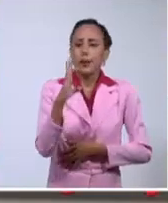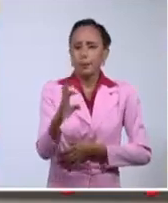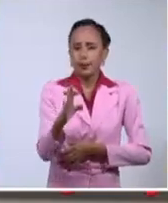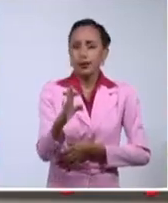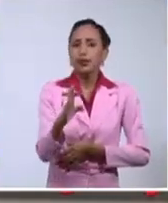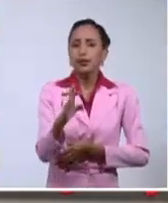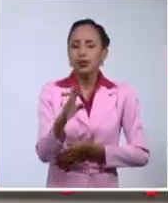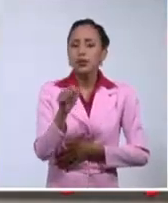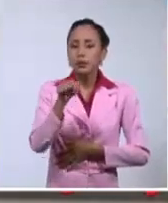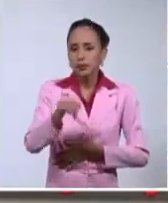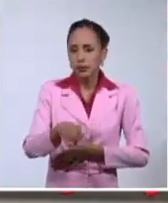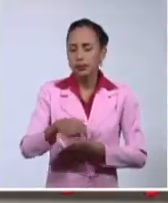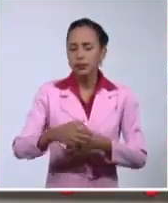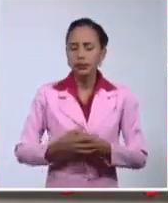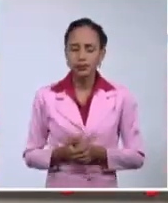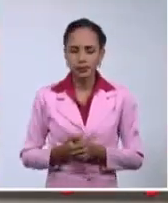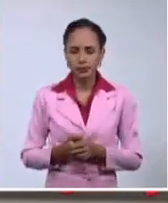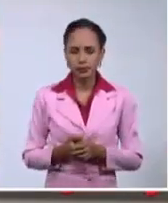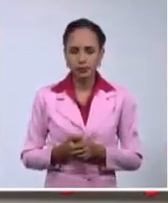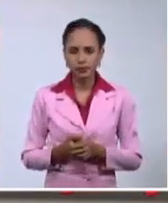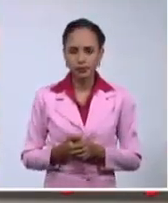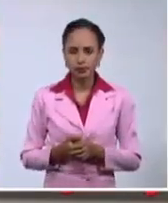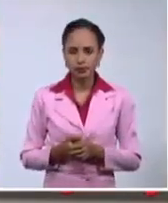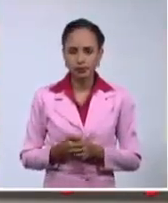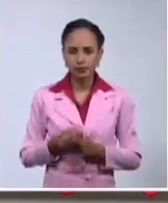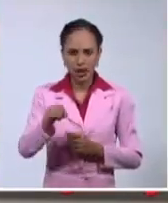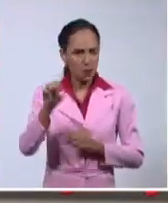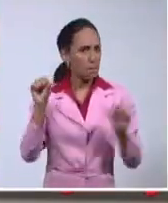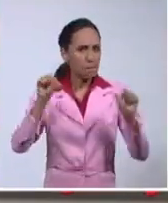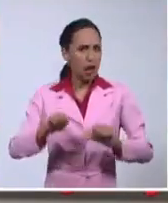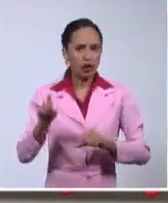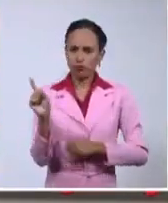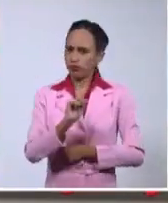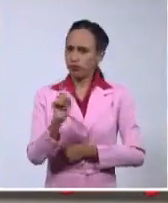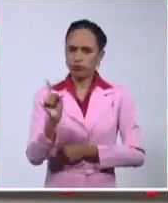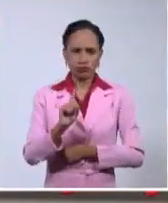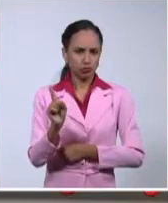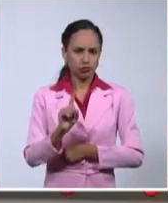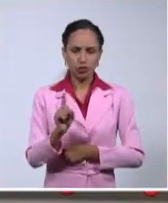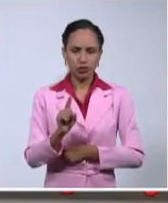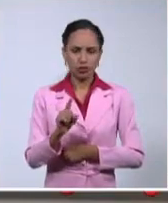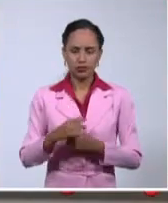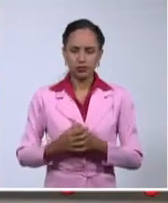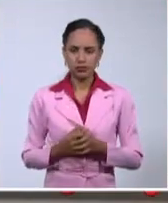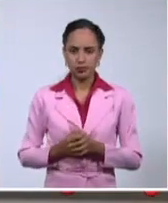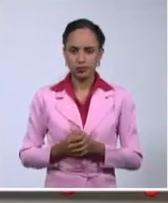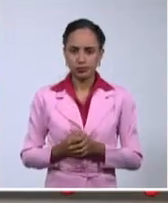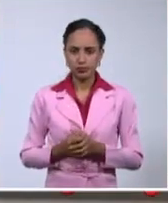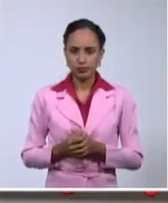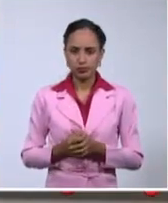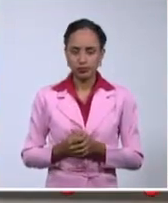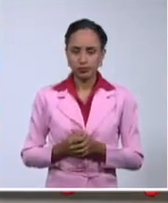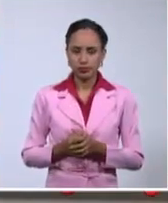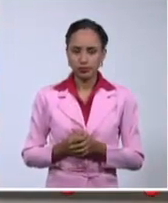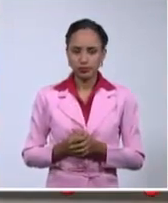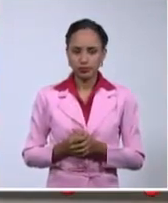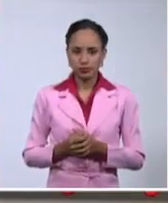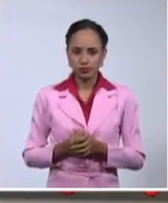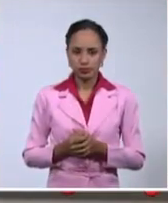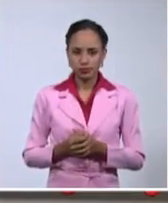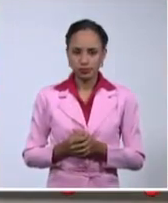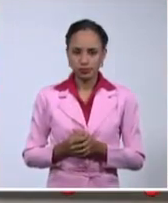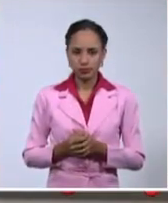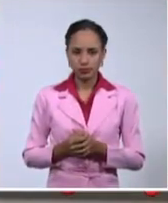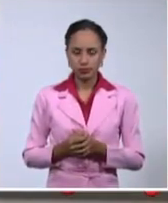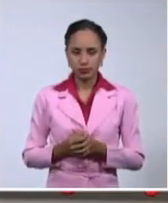canales razonables. ¿Quién dice que eso es nocivo? No creo que lo diga nadie, pero eso es una cosa. Ahora, actuar